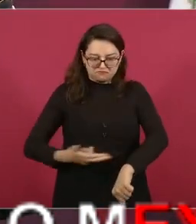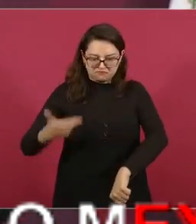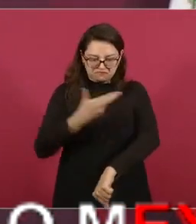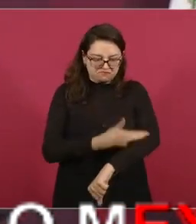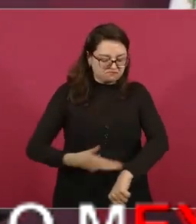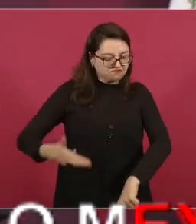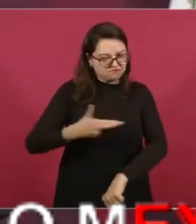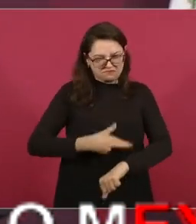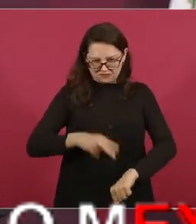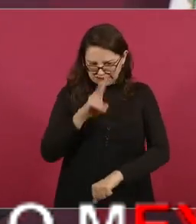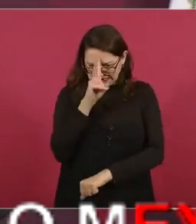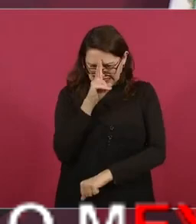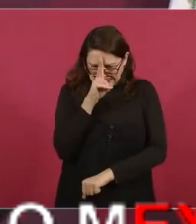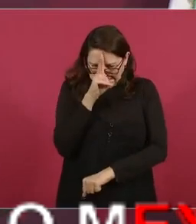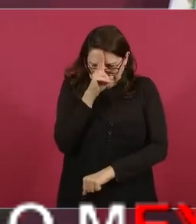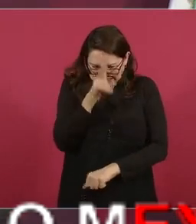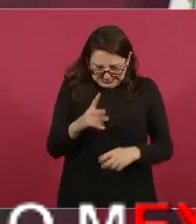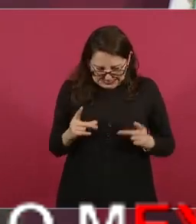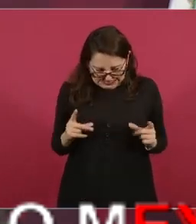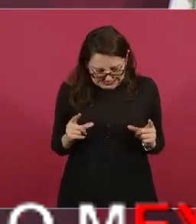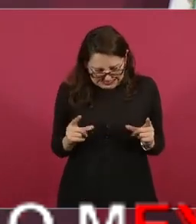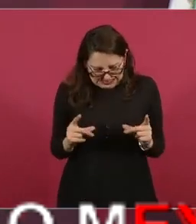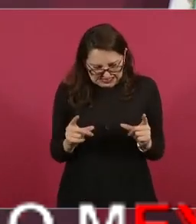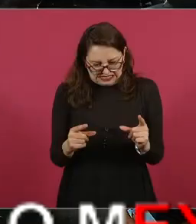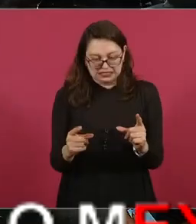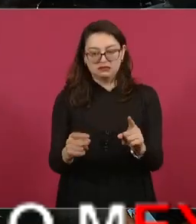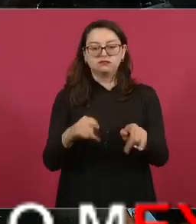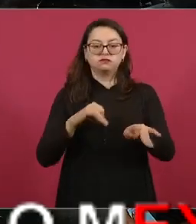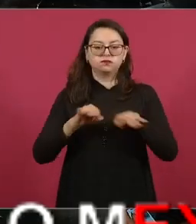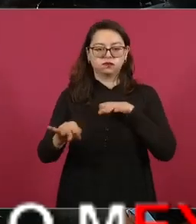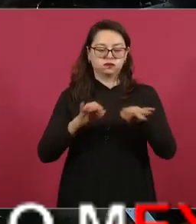estamos trabajando para eso